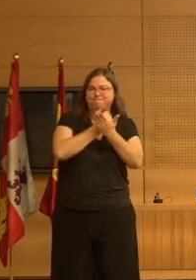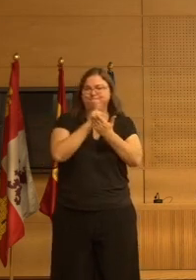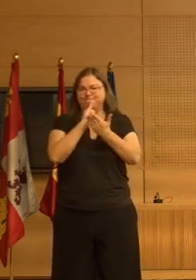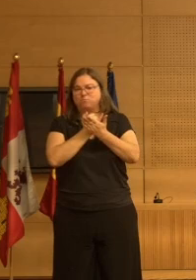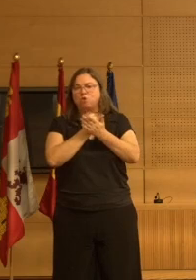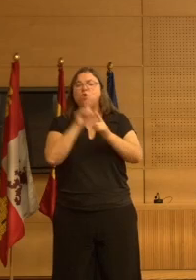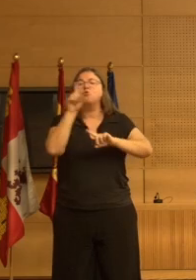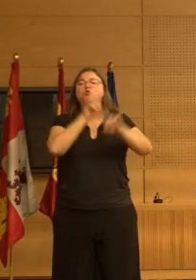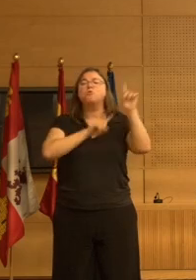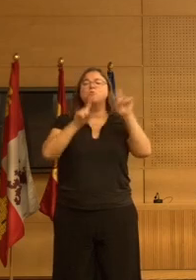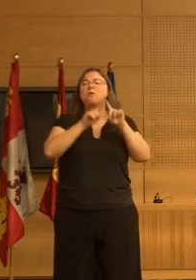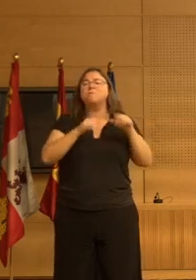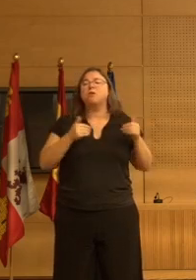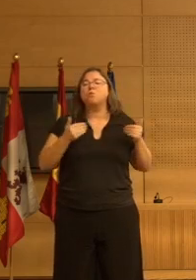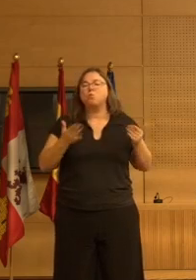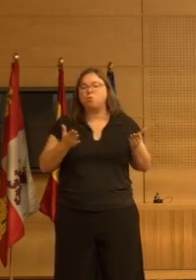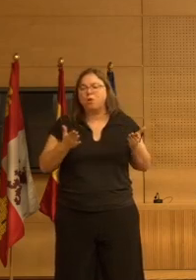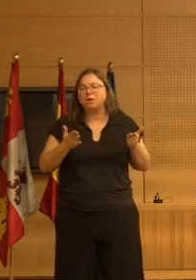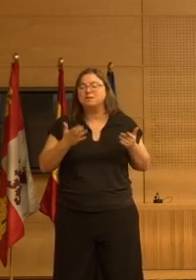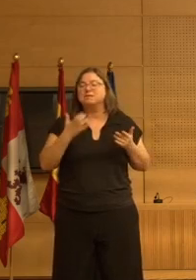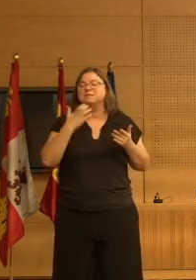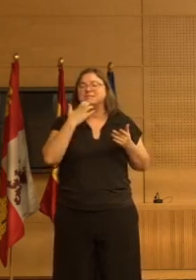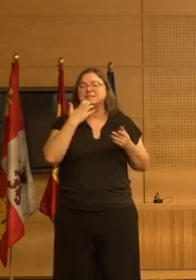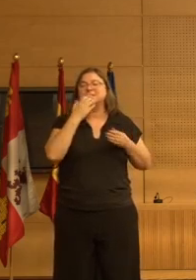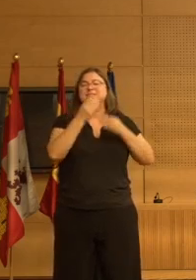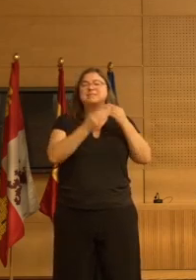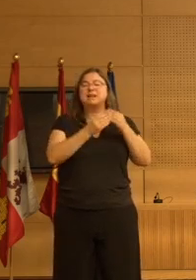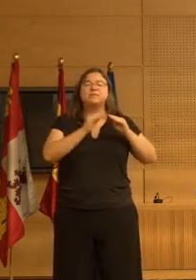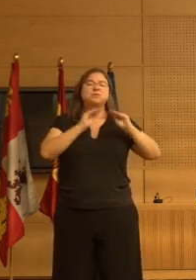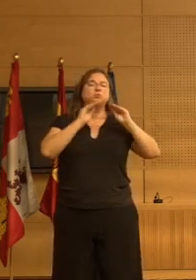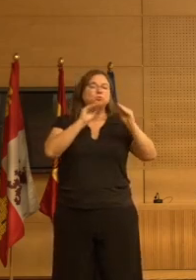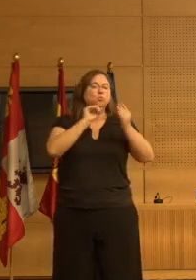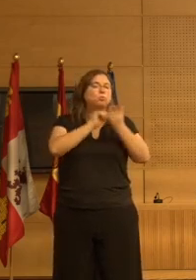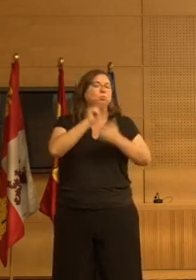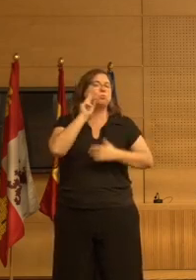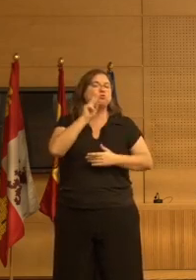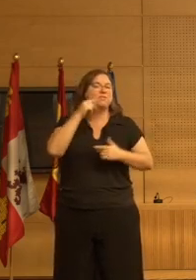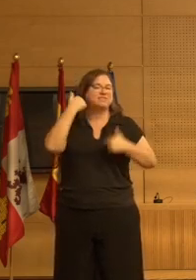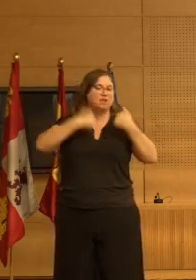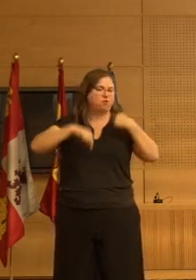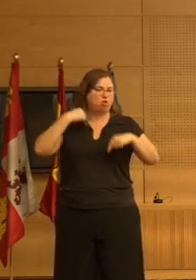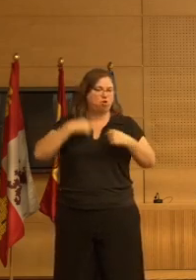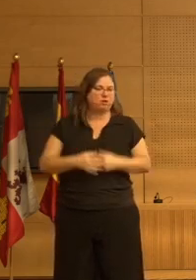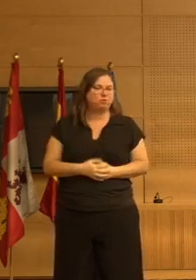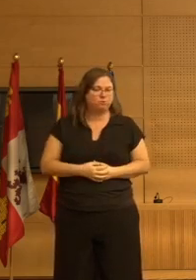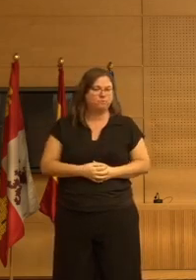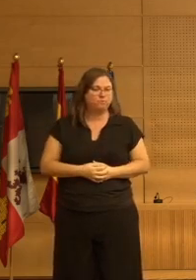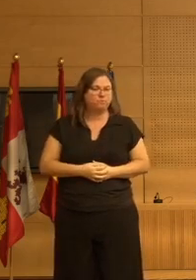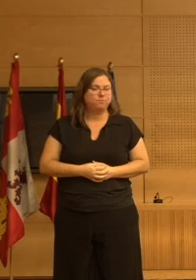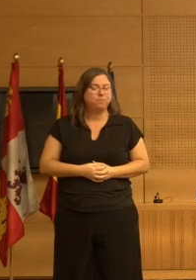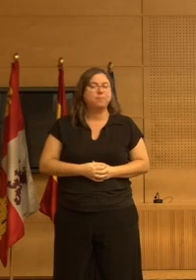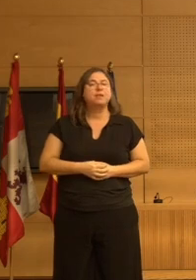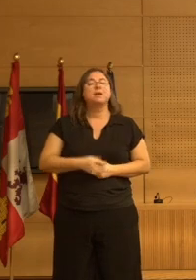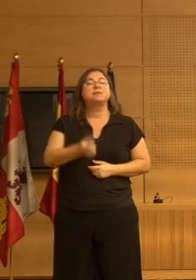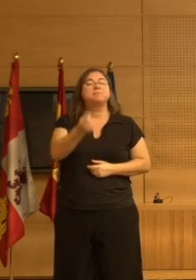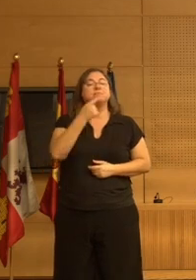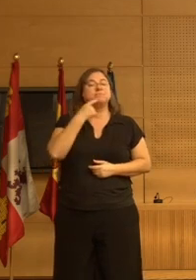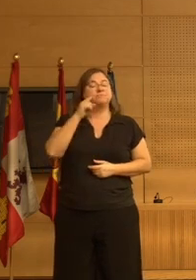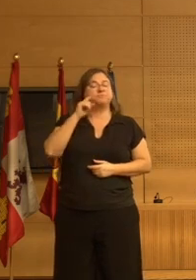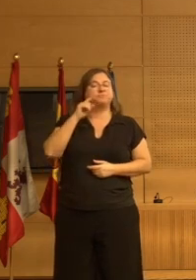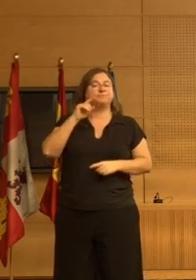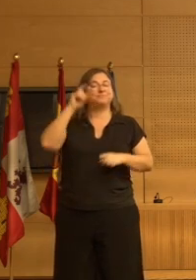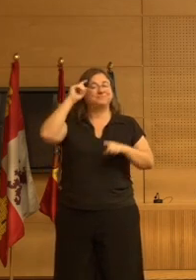cuál es el problema, qué es lo que realmente está pasando desde un punto de vista biológico. Los neurolépticos, que también